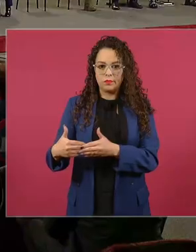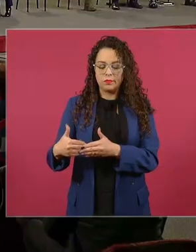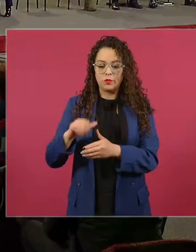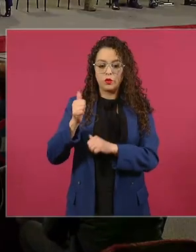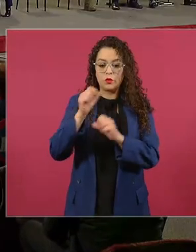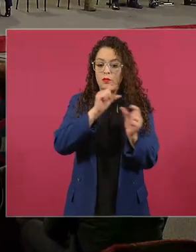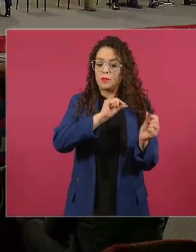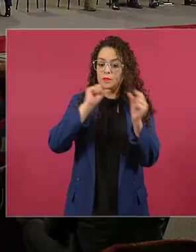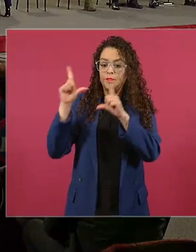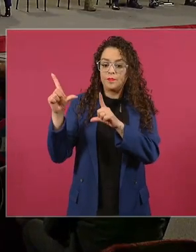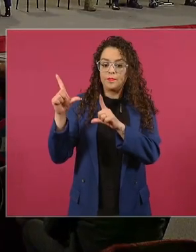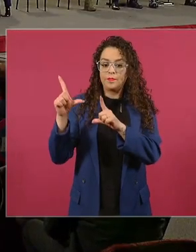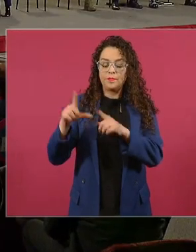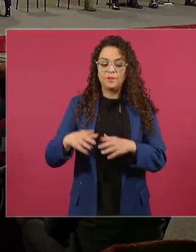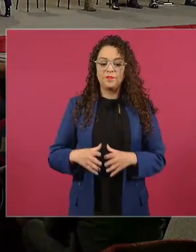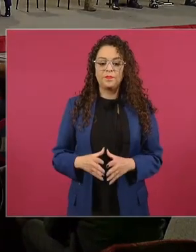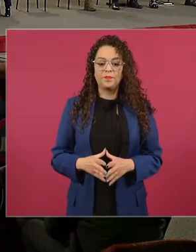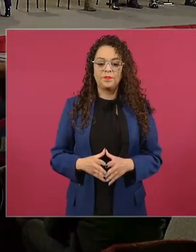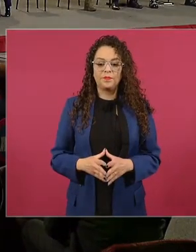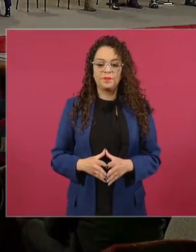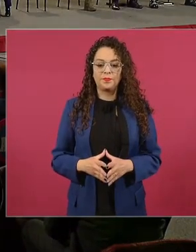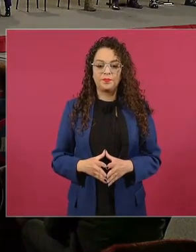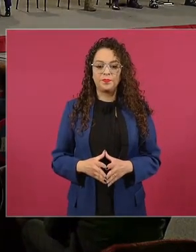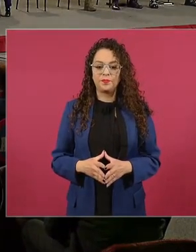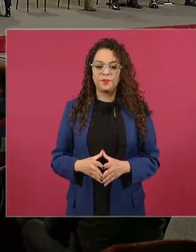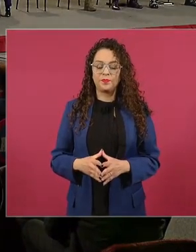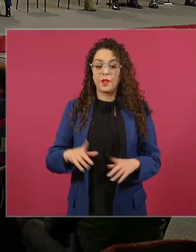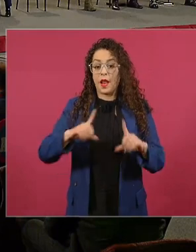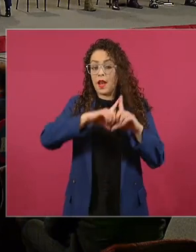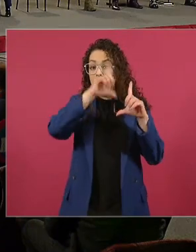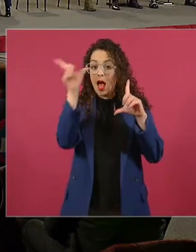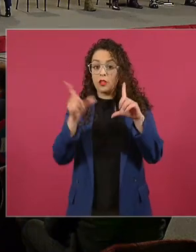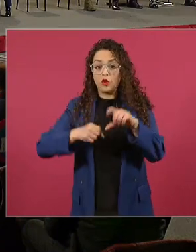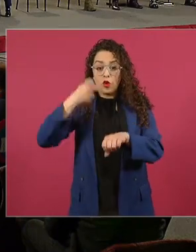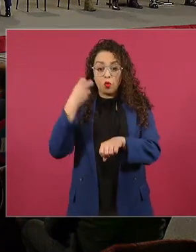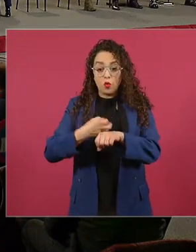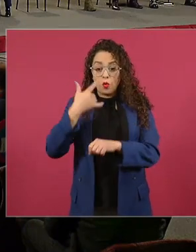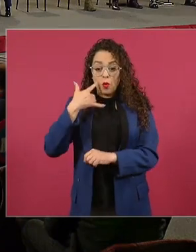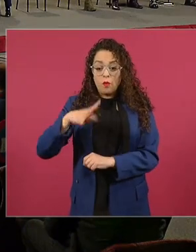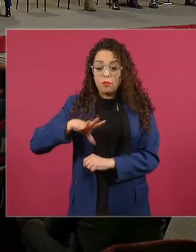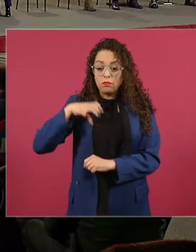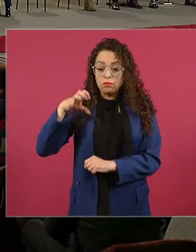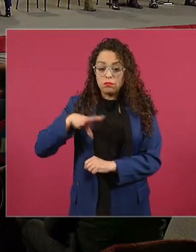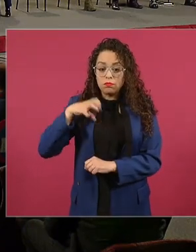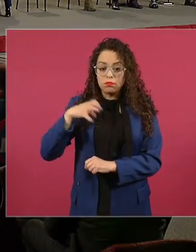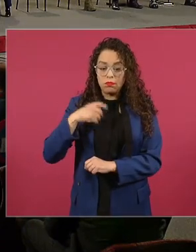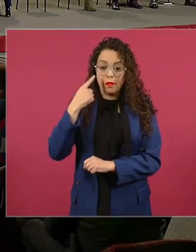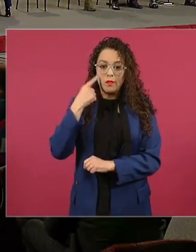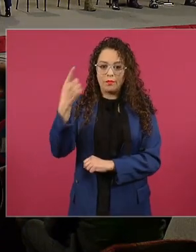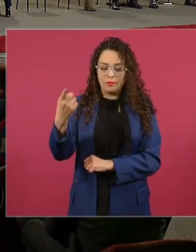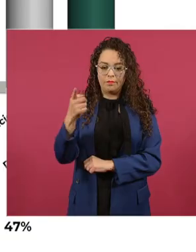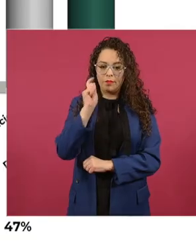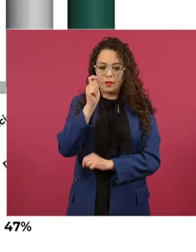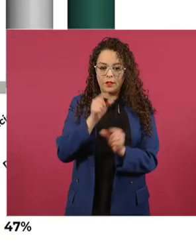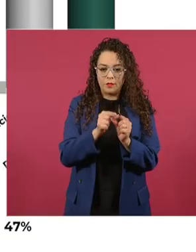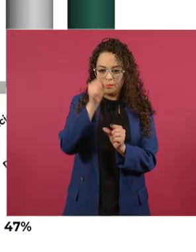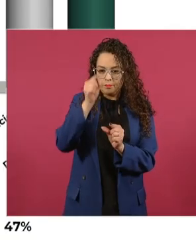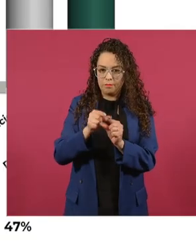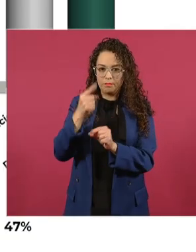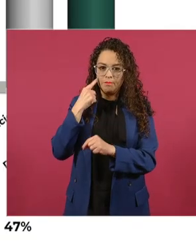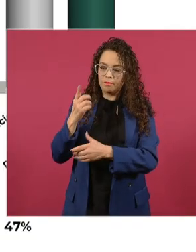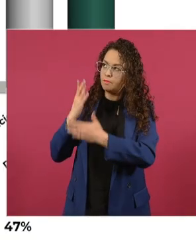En cuanto a los resultados del esfuerzo nacional, aquí esta es la lámina que hemos presentado para que